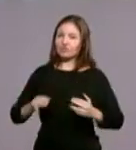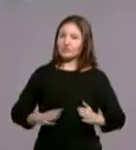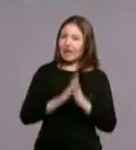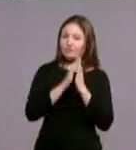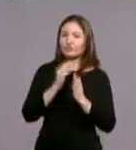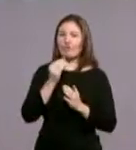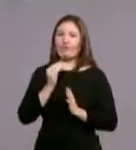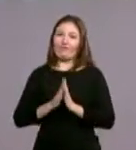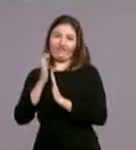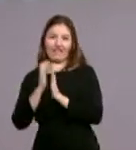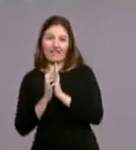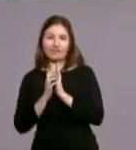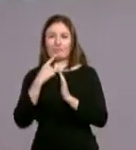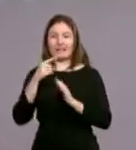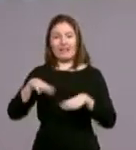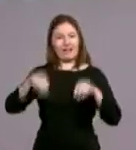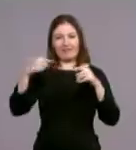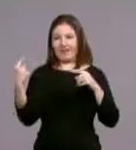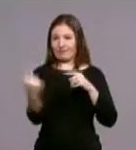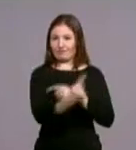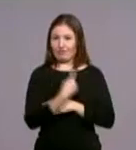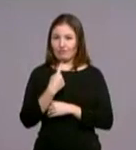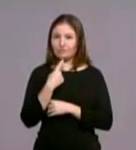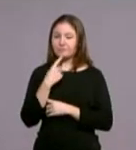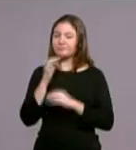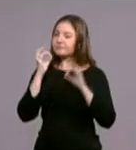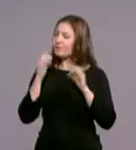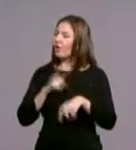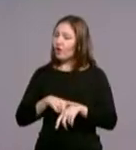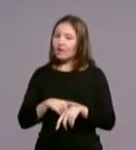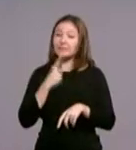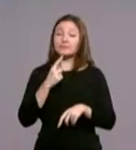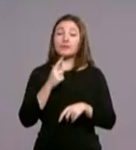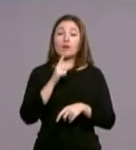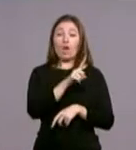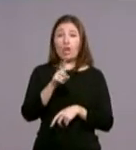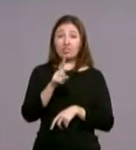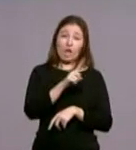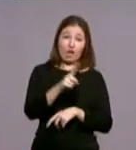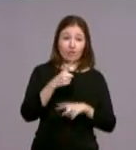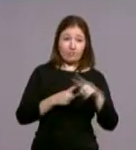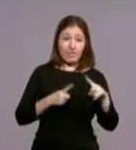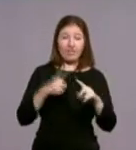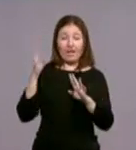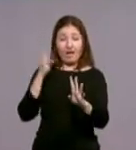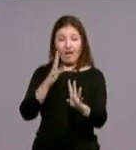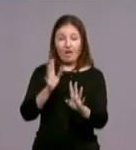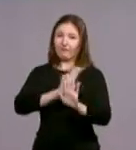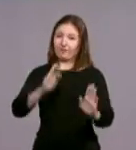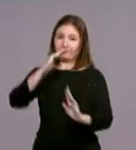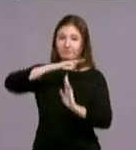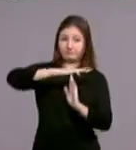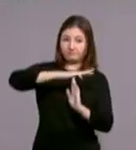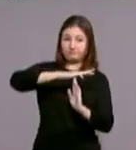ayuden. A las 12 la Santa Misa. A las 11, 11 y media, se interrumpirá la cola para que a las 12 se pueda